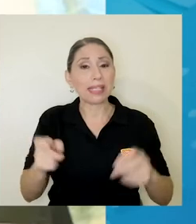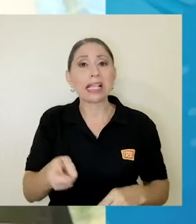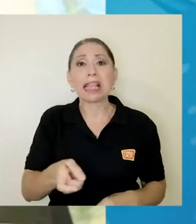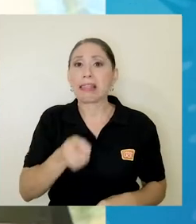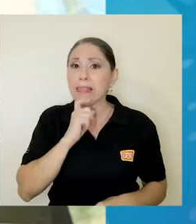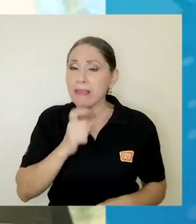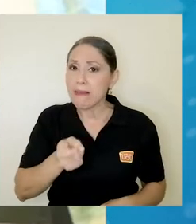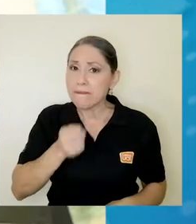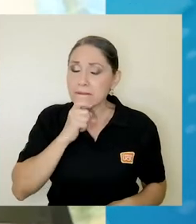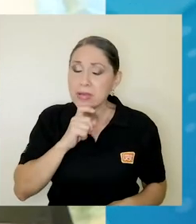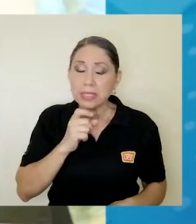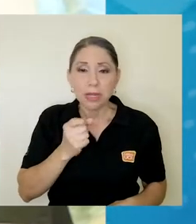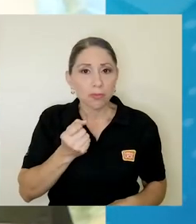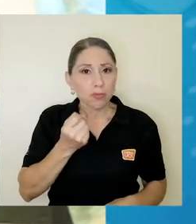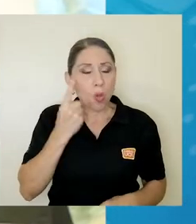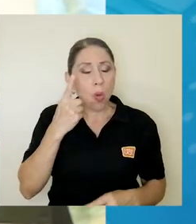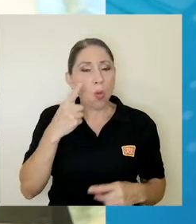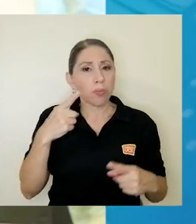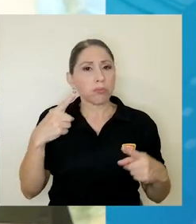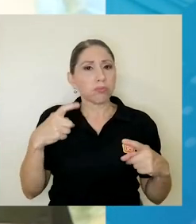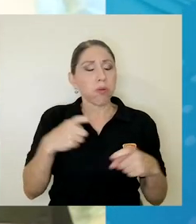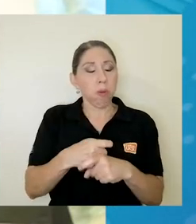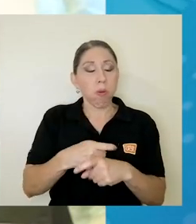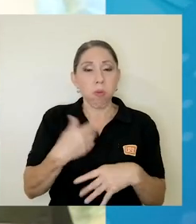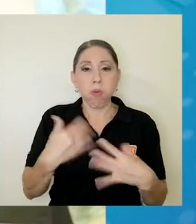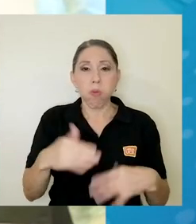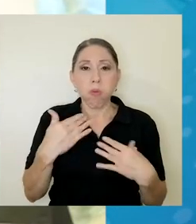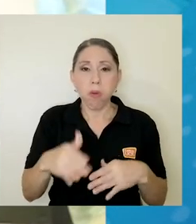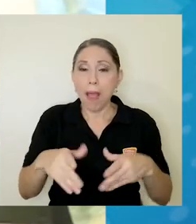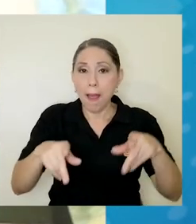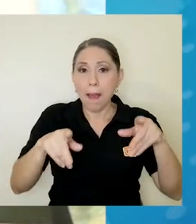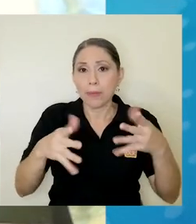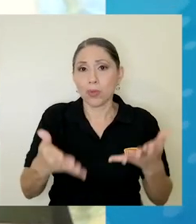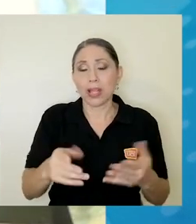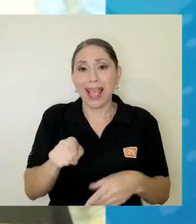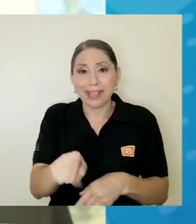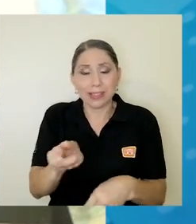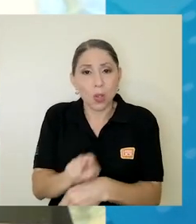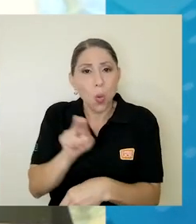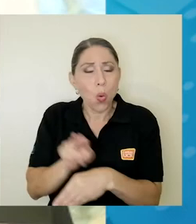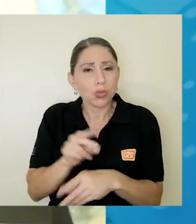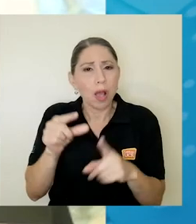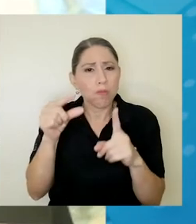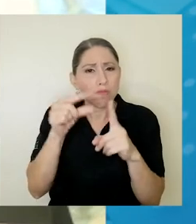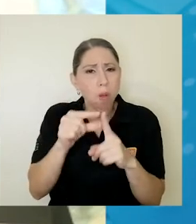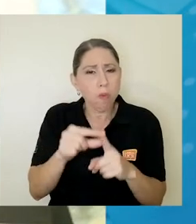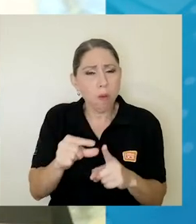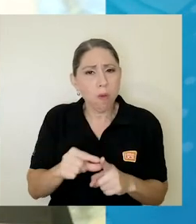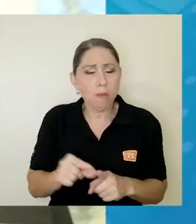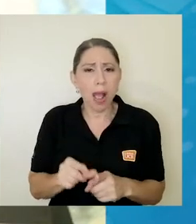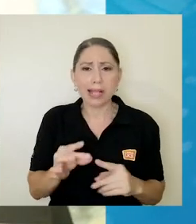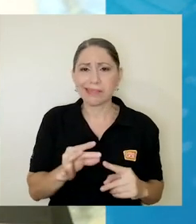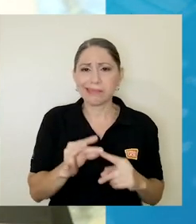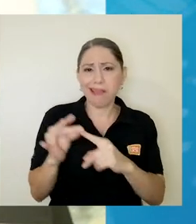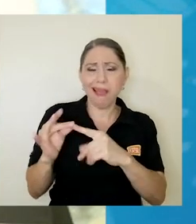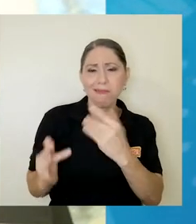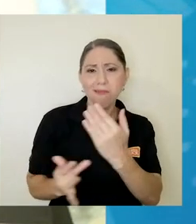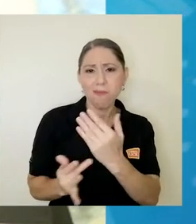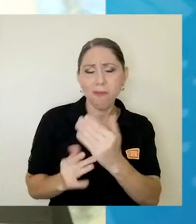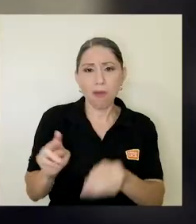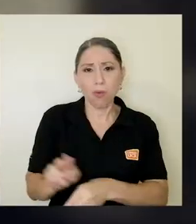de difícil comprensión por el lenguaje tan especializado que utilizan los